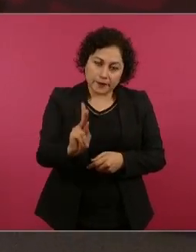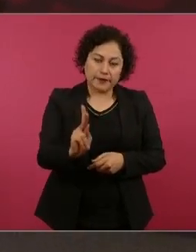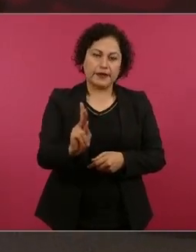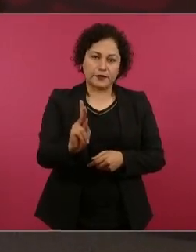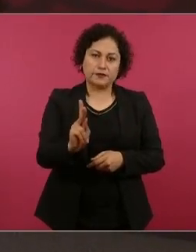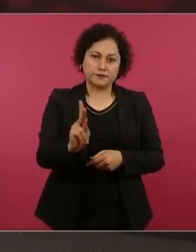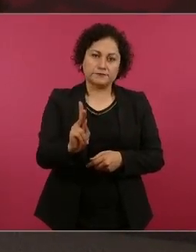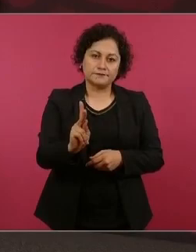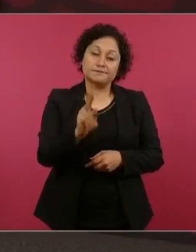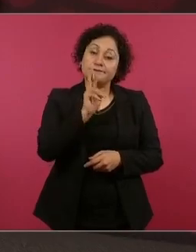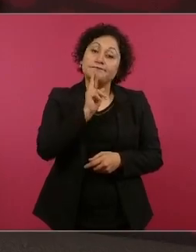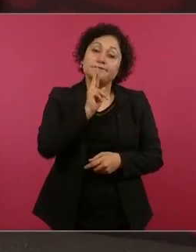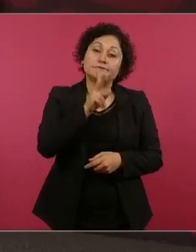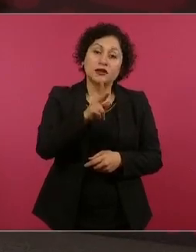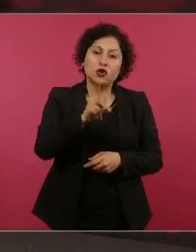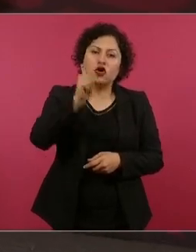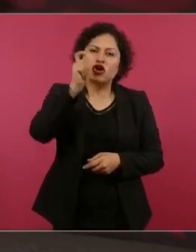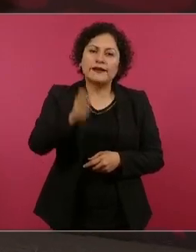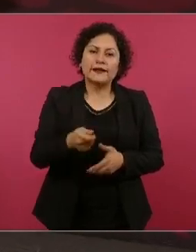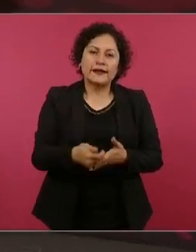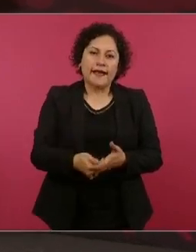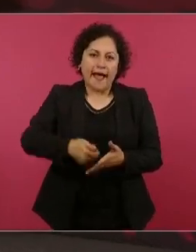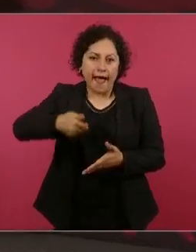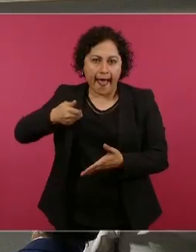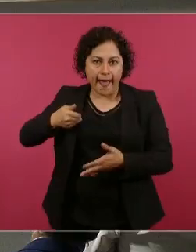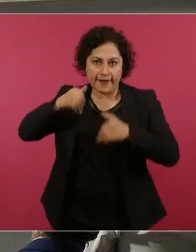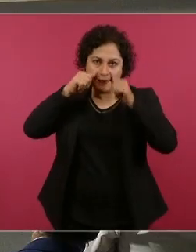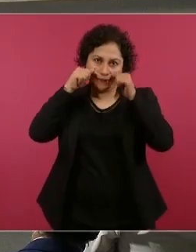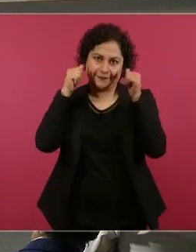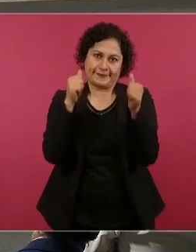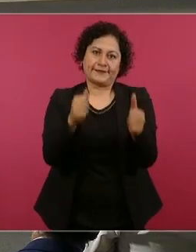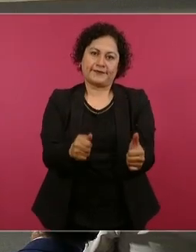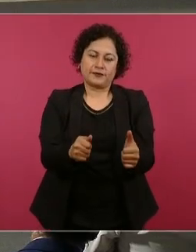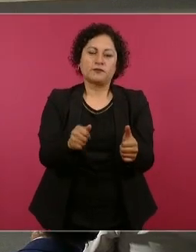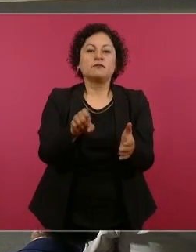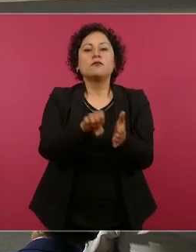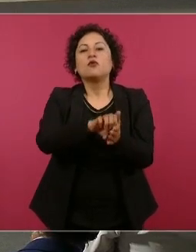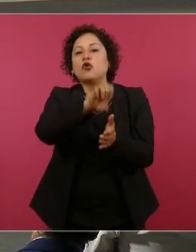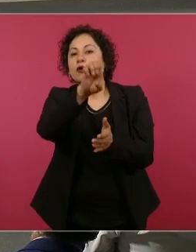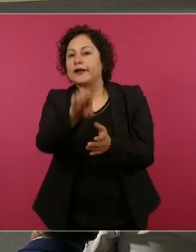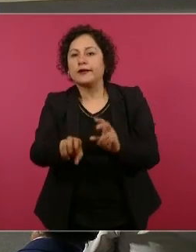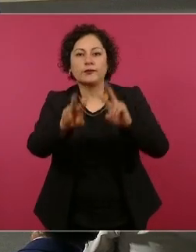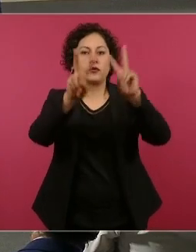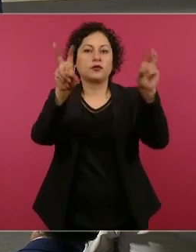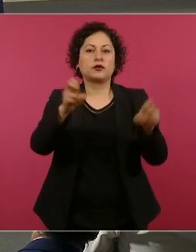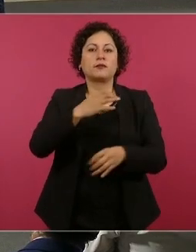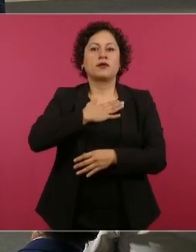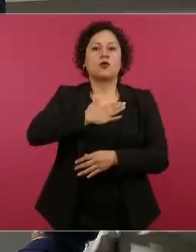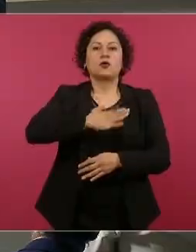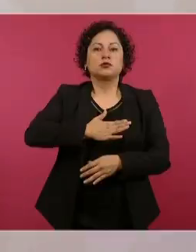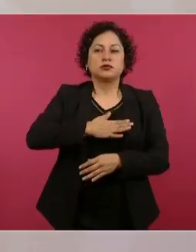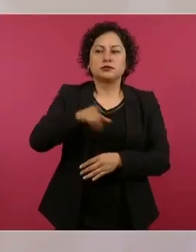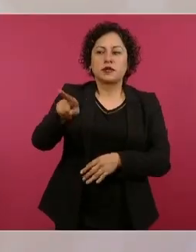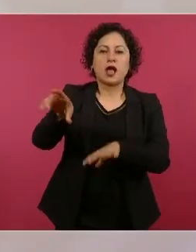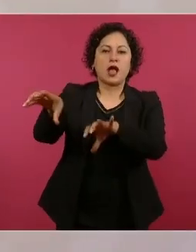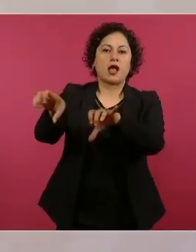la justicia. La justicia es castigar a los responsables, pero lo mejor es prevenir,